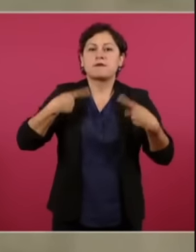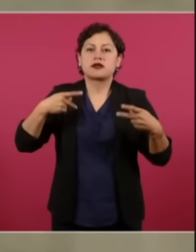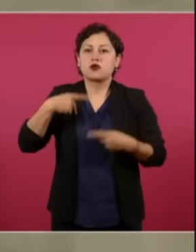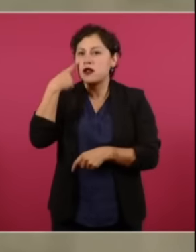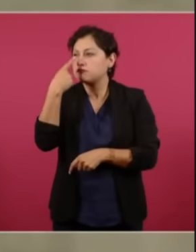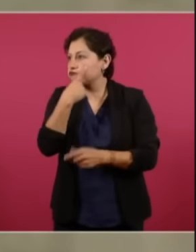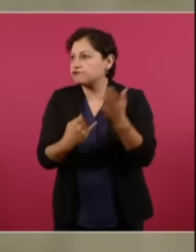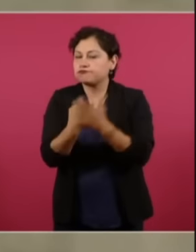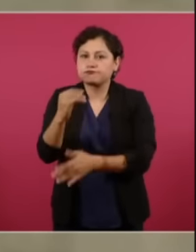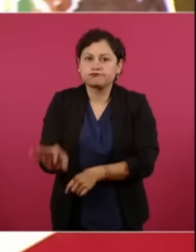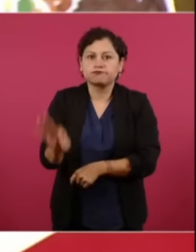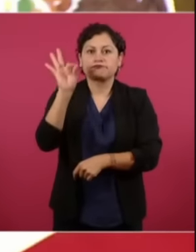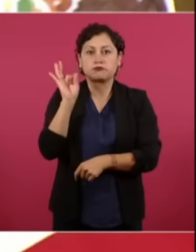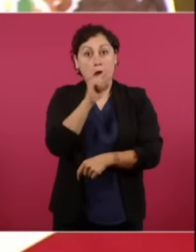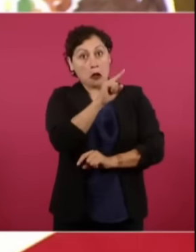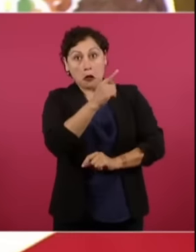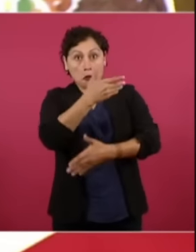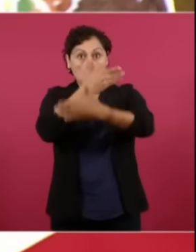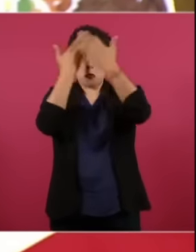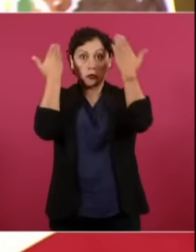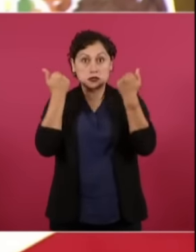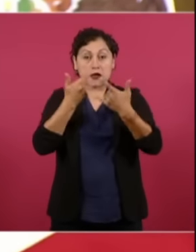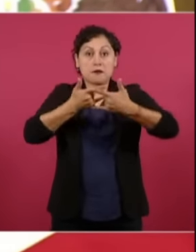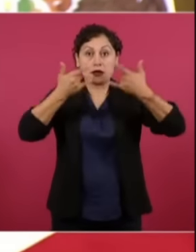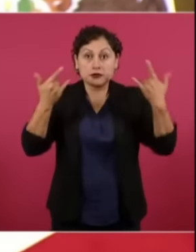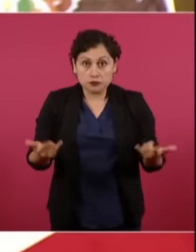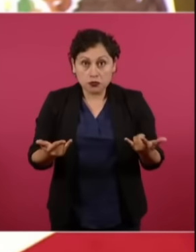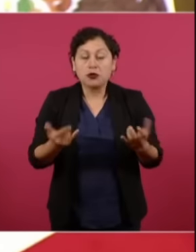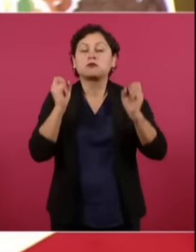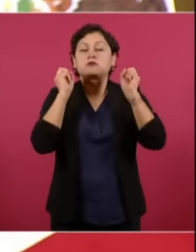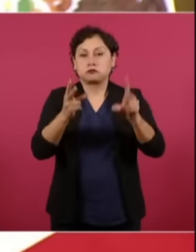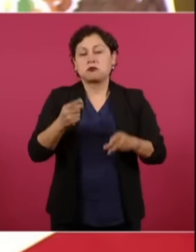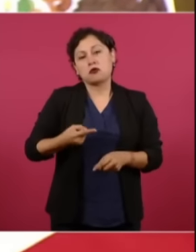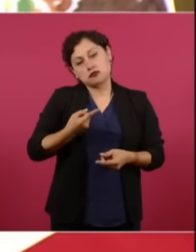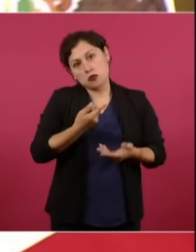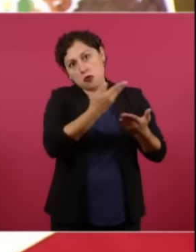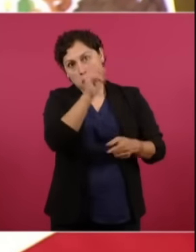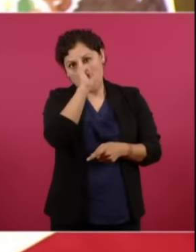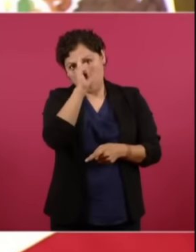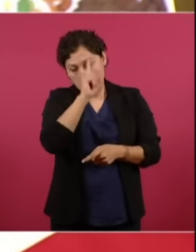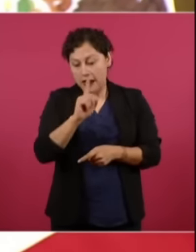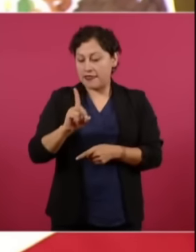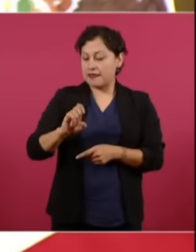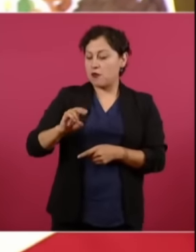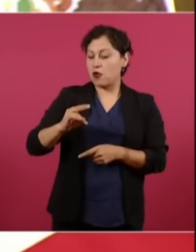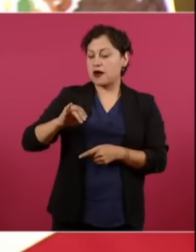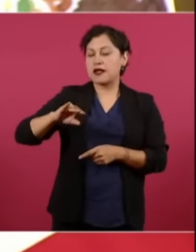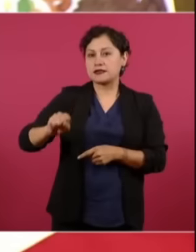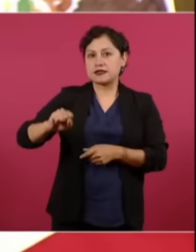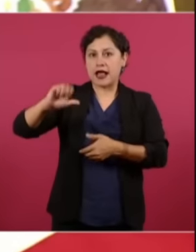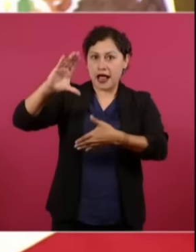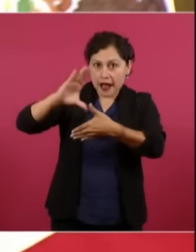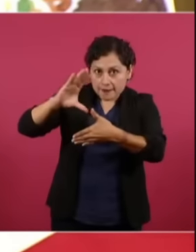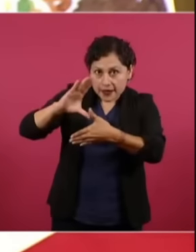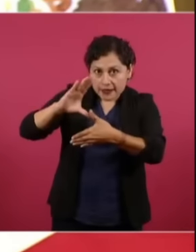bibliografía que busquen la democracia en América de Tocqueville ahí está cómo se